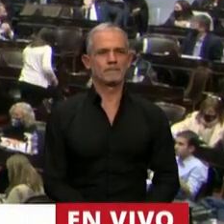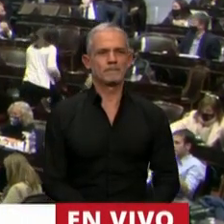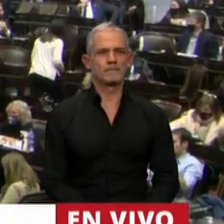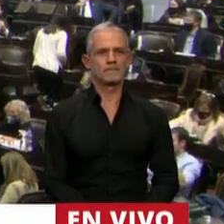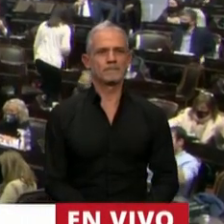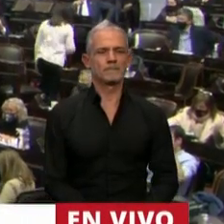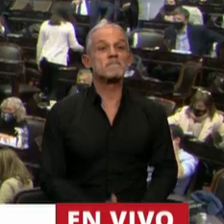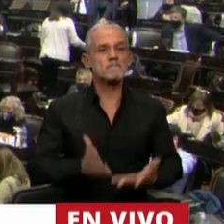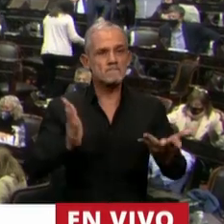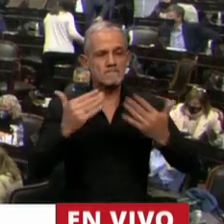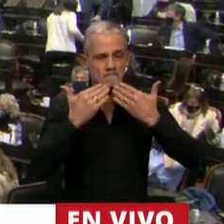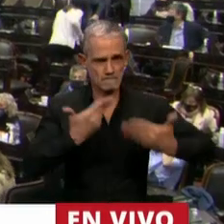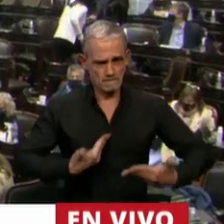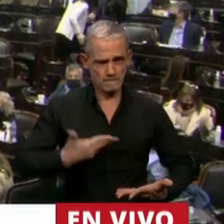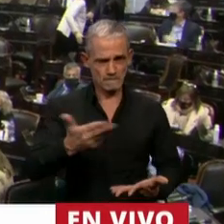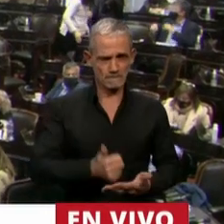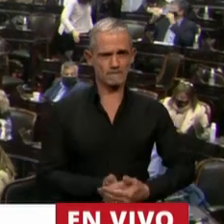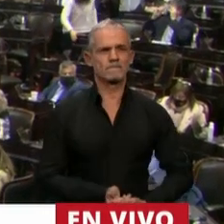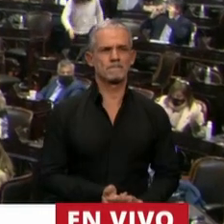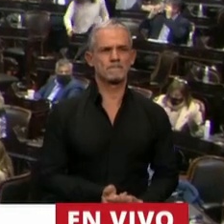Gracias, señor Presidente.